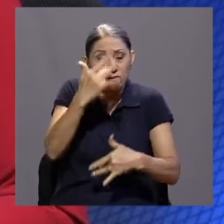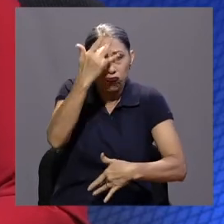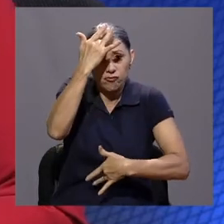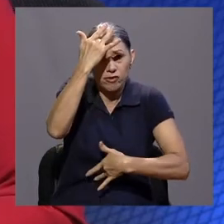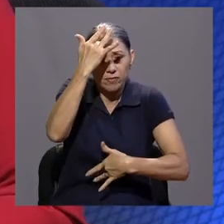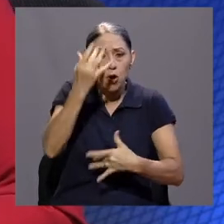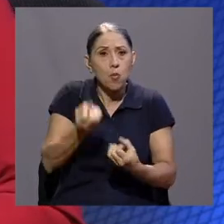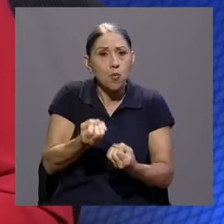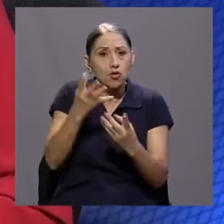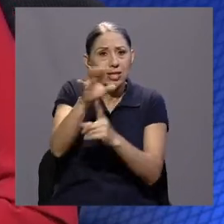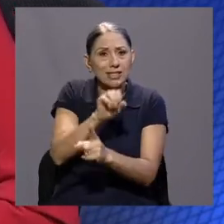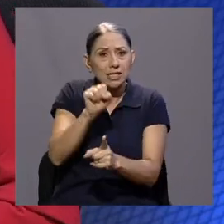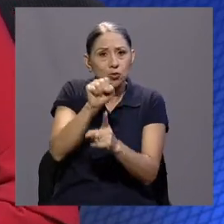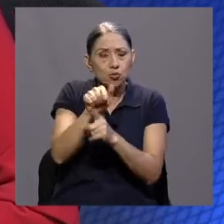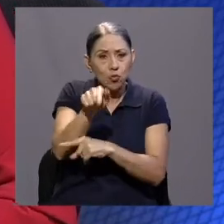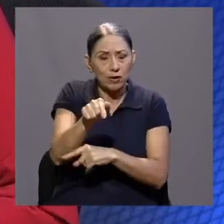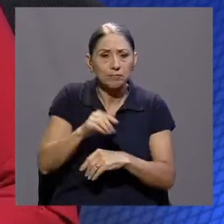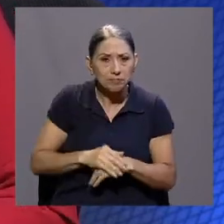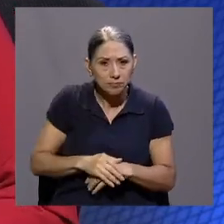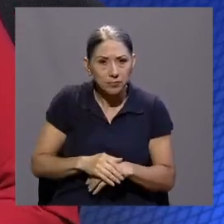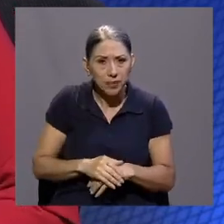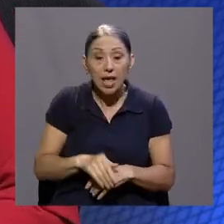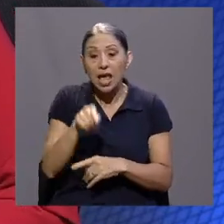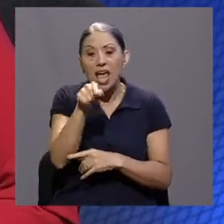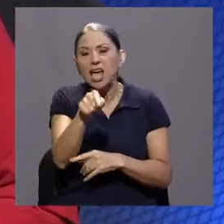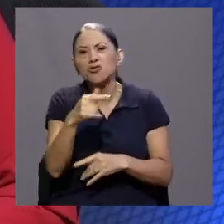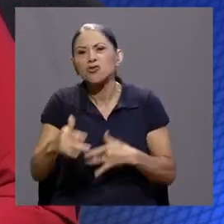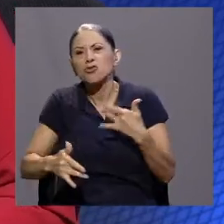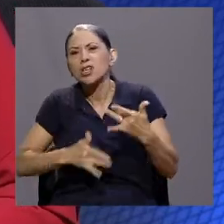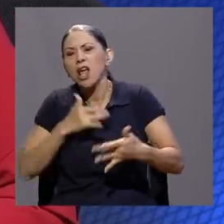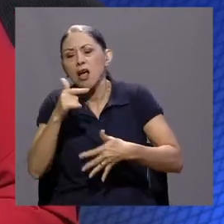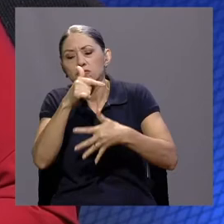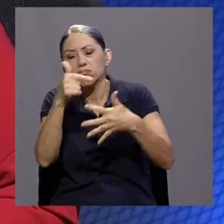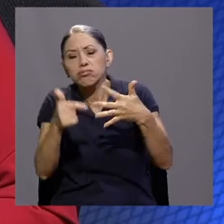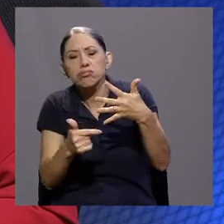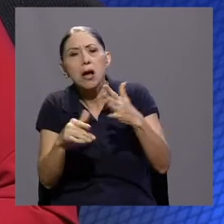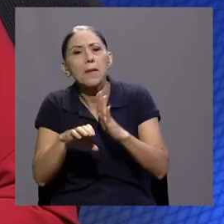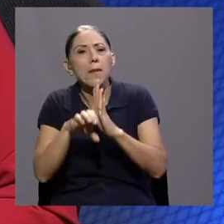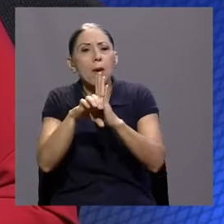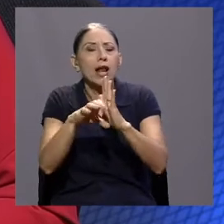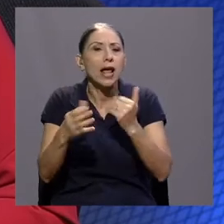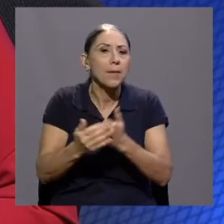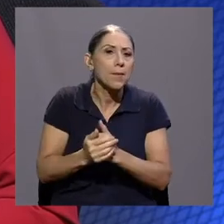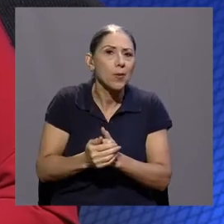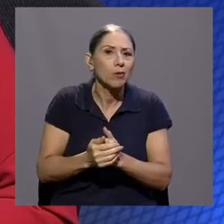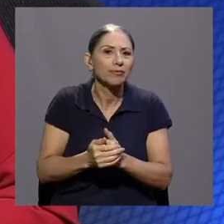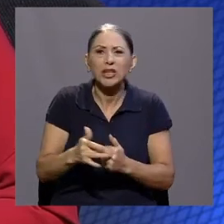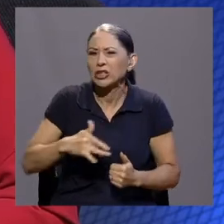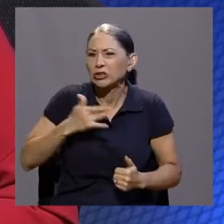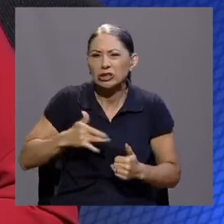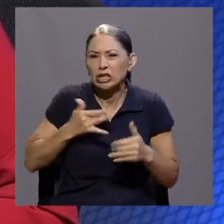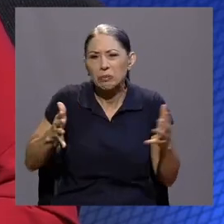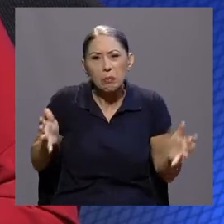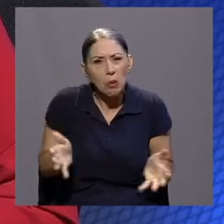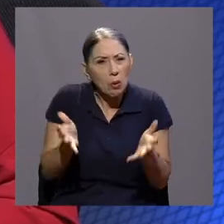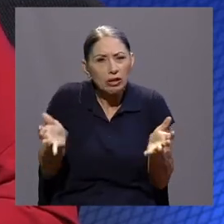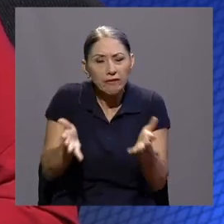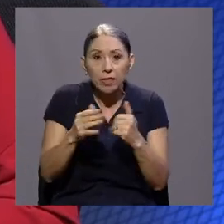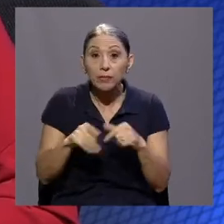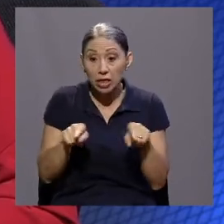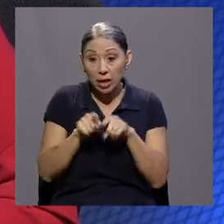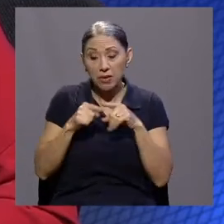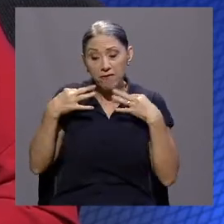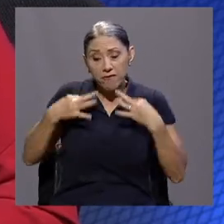alrededor del desgaste. Muchos de esos puede ser, por ejemplo, lo que es desmotivación, un cansancio